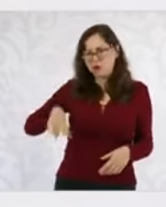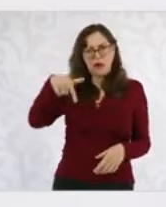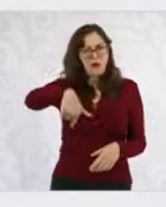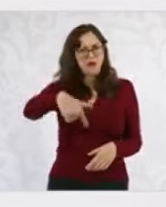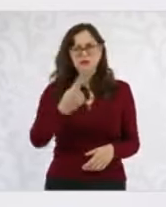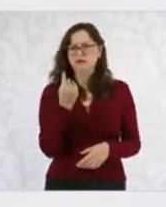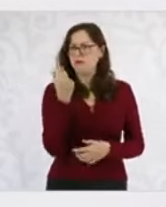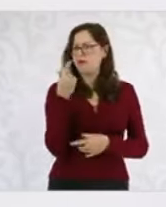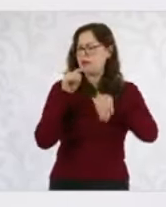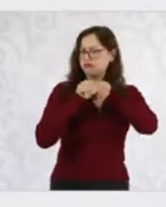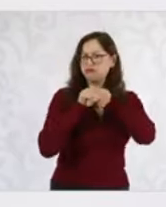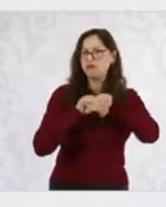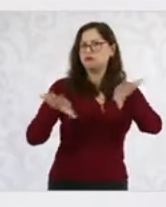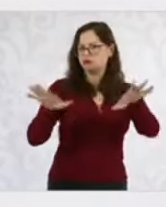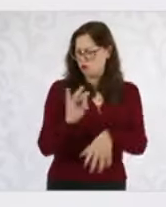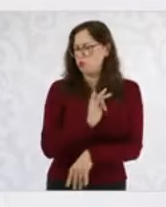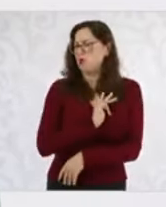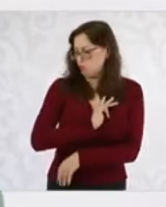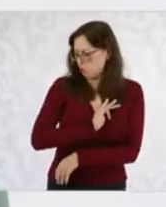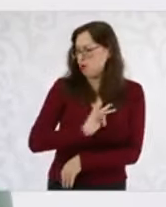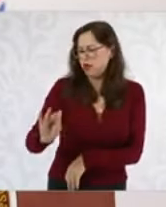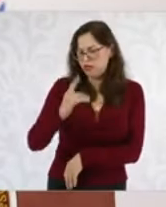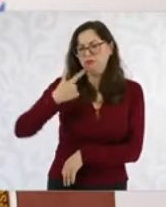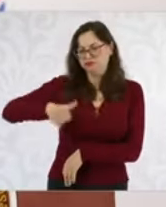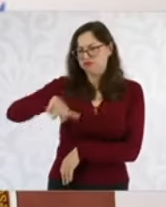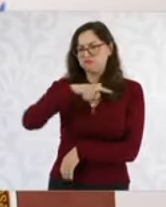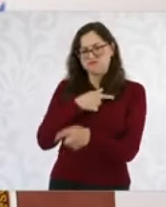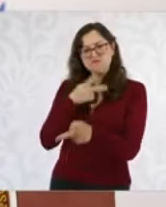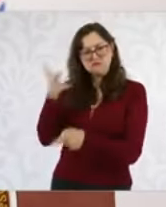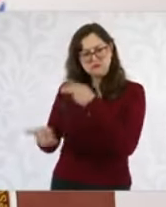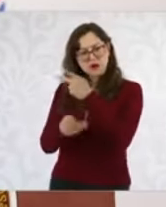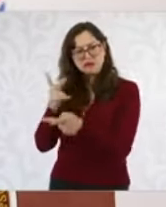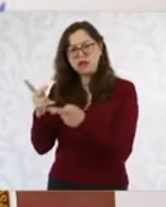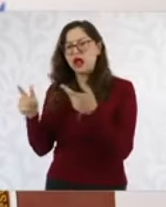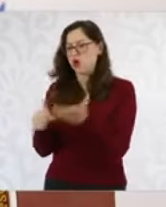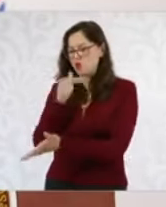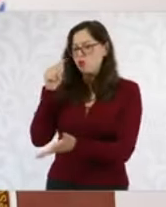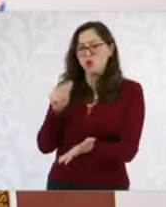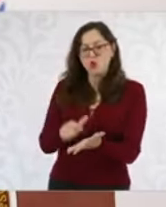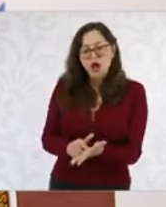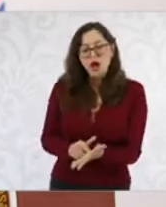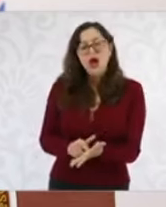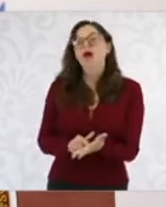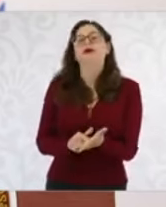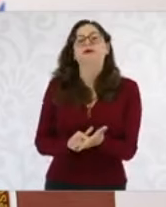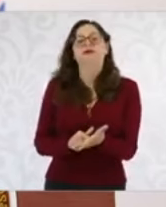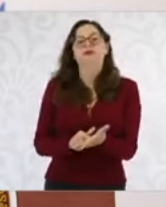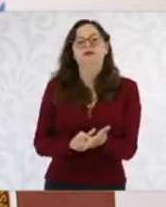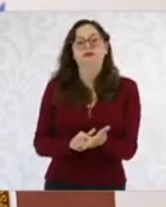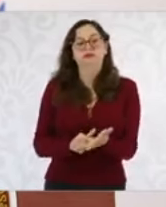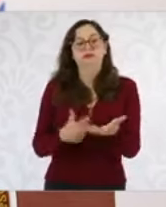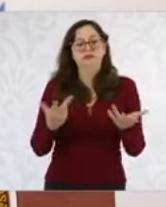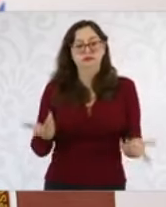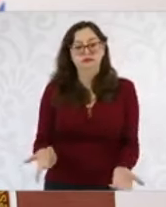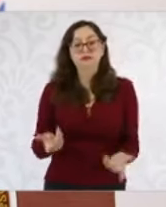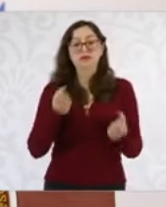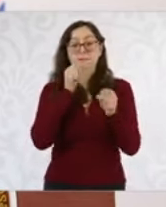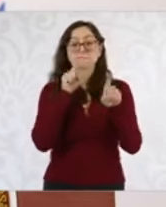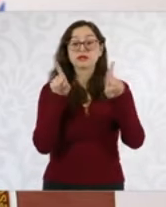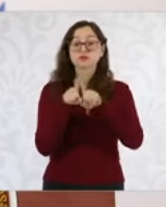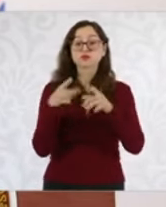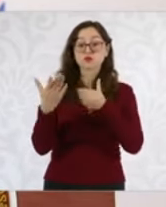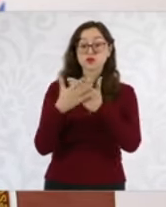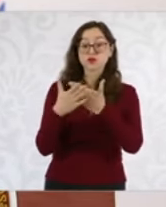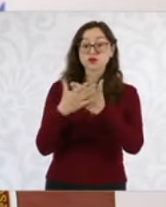puedan tener espacio para poder participar. Va a ser públicas las audiencias a través